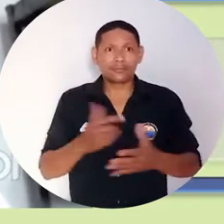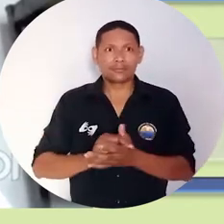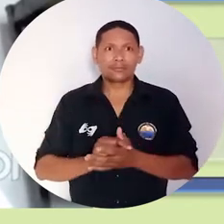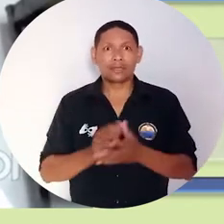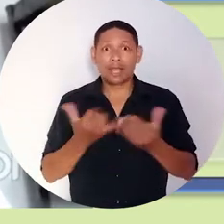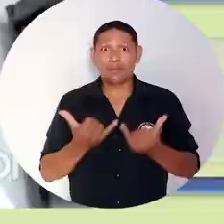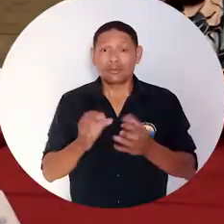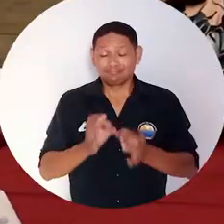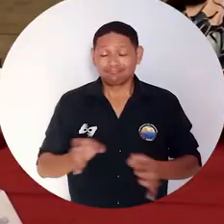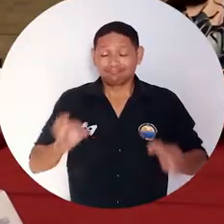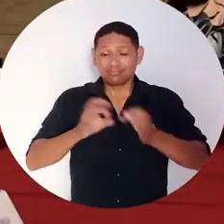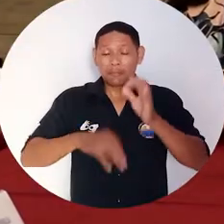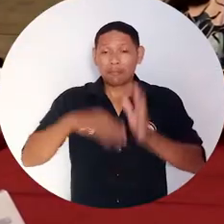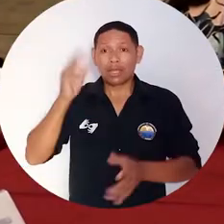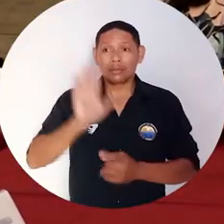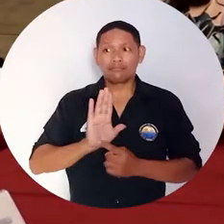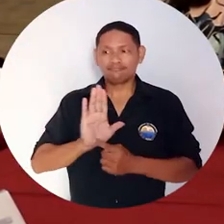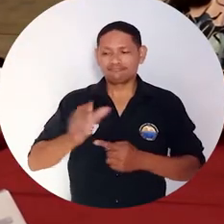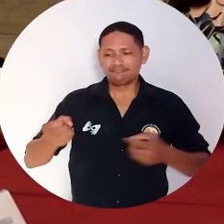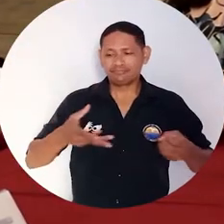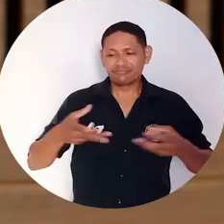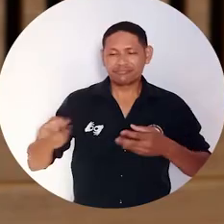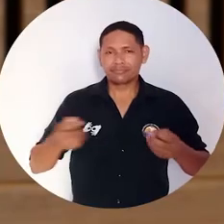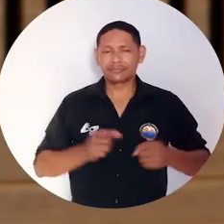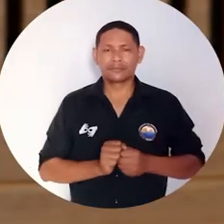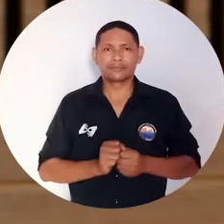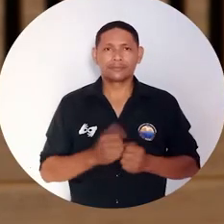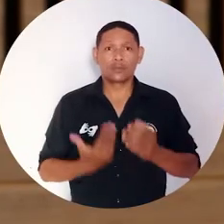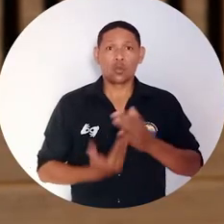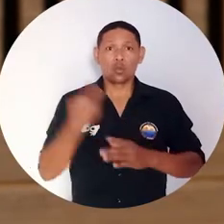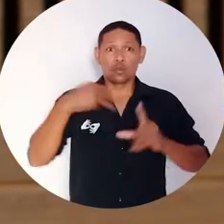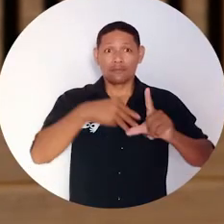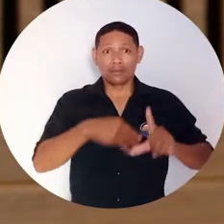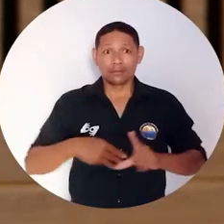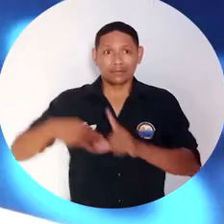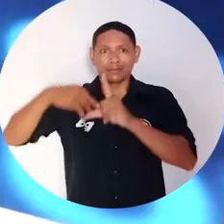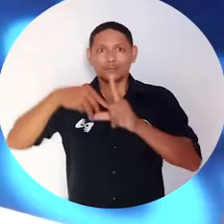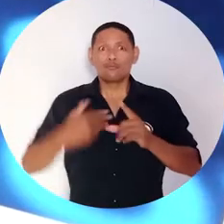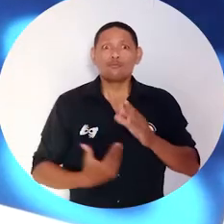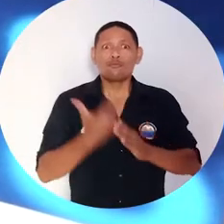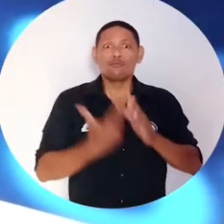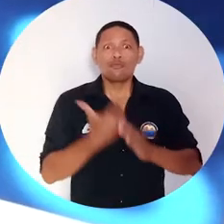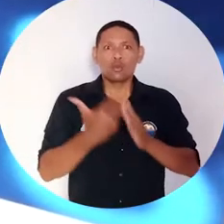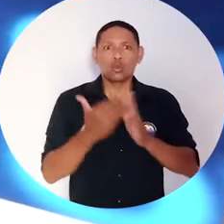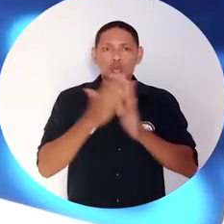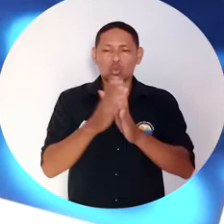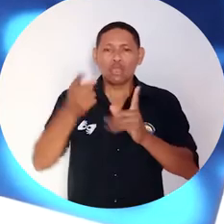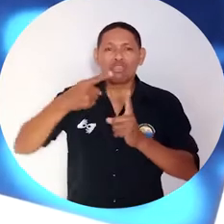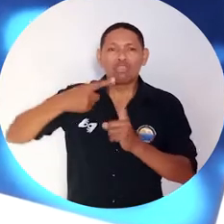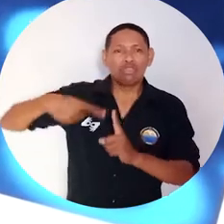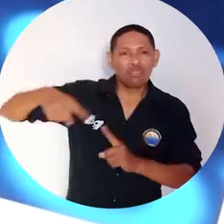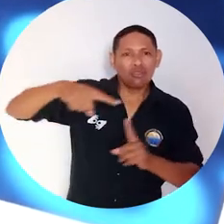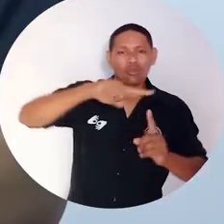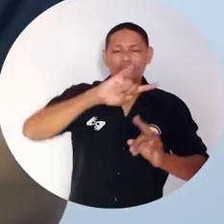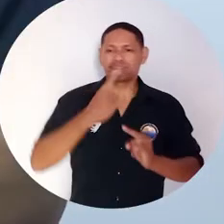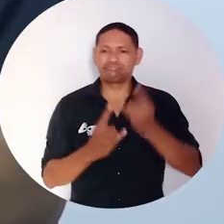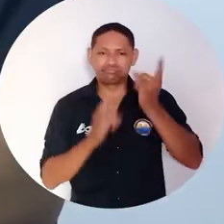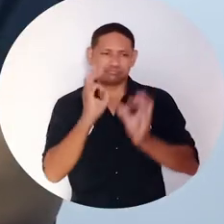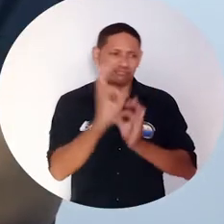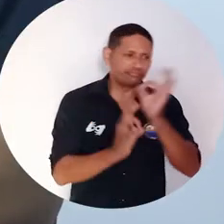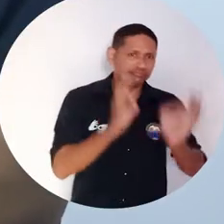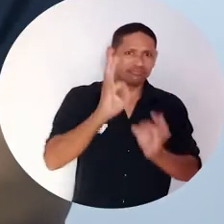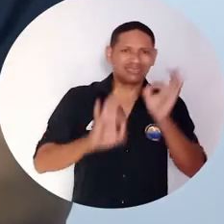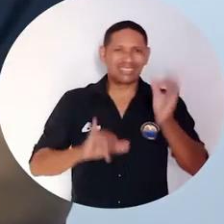tenemos que seguir colaborando. Con esta nueva maestría nace el primer micrositio en turismo sostenible del ecosistema de aprendizaje Bloque 10 de la Alma